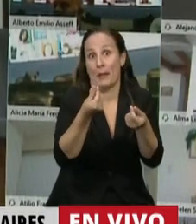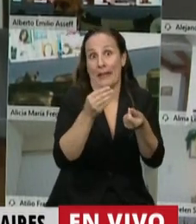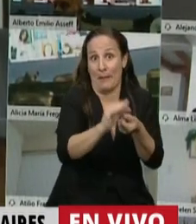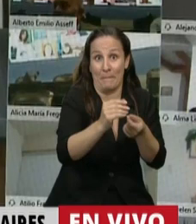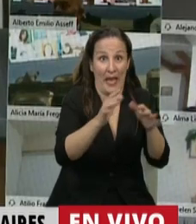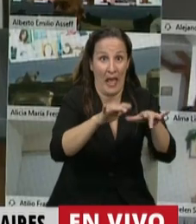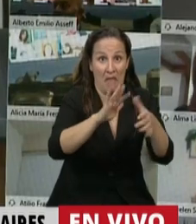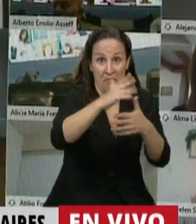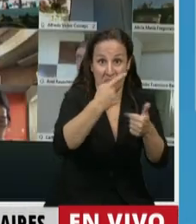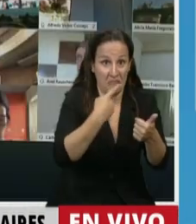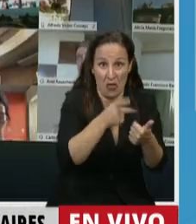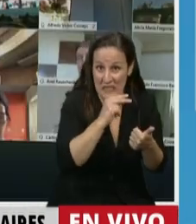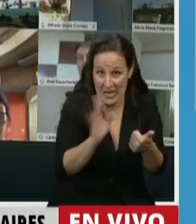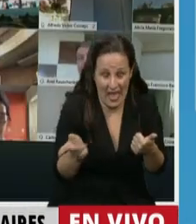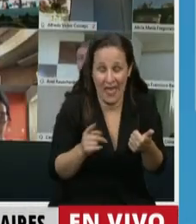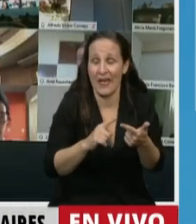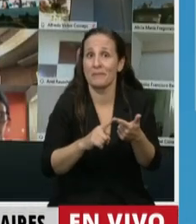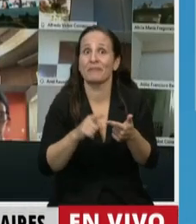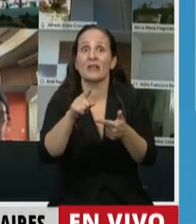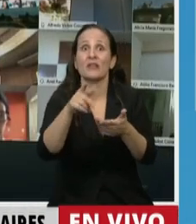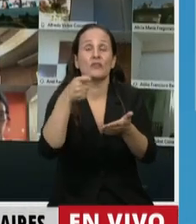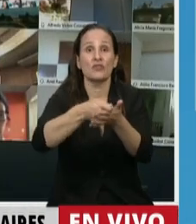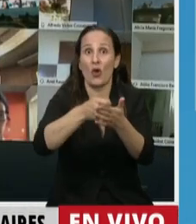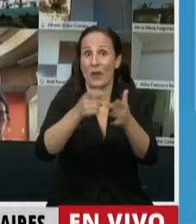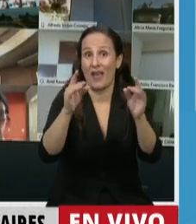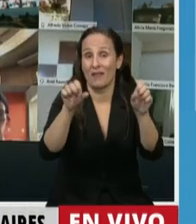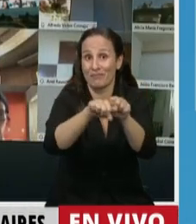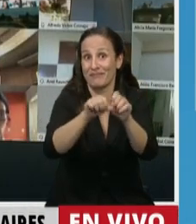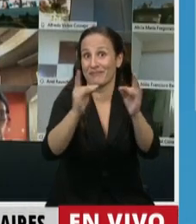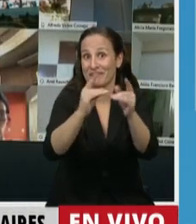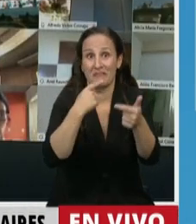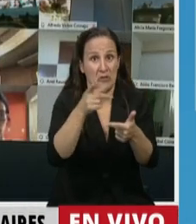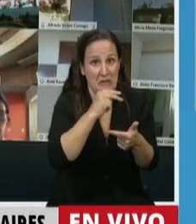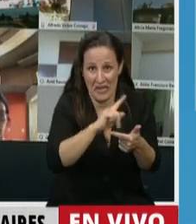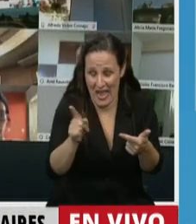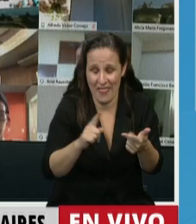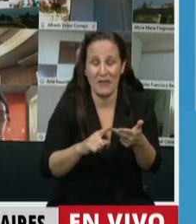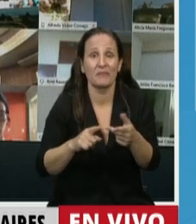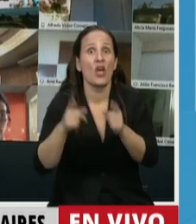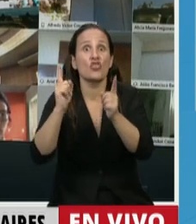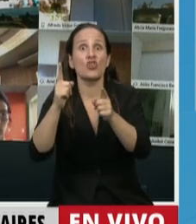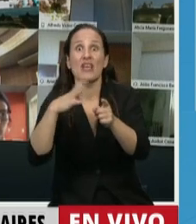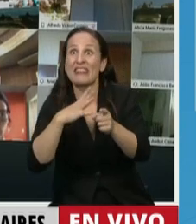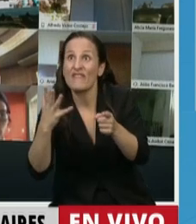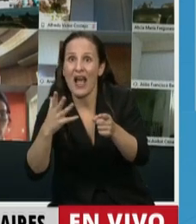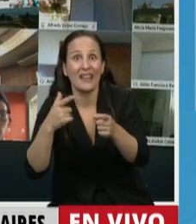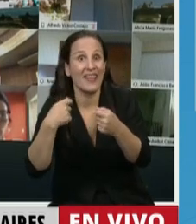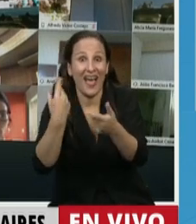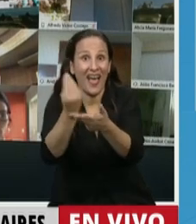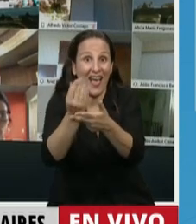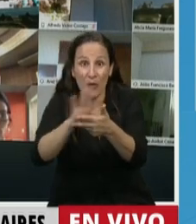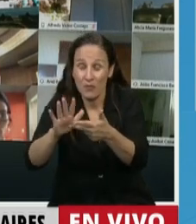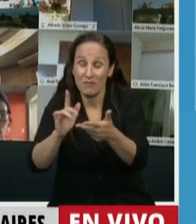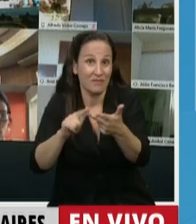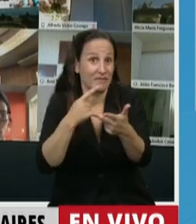presupuesto para conectividad nada, nombramiento de los docentes que falta nada, y sin embargo,